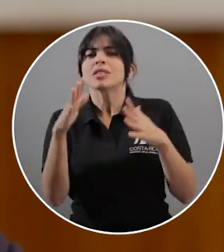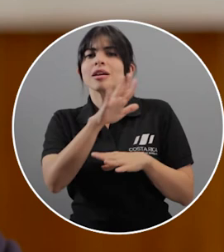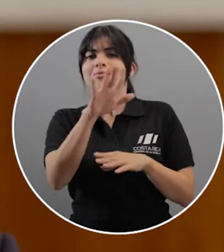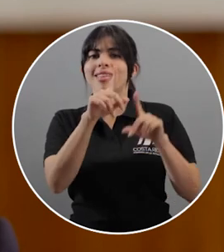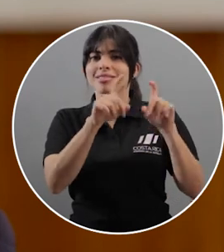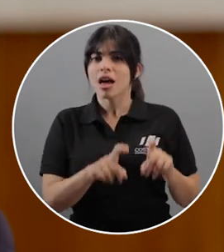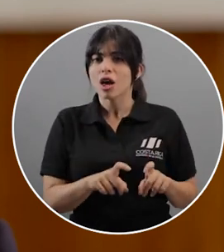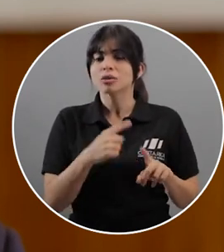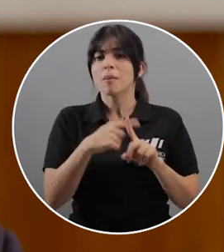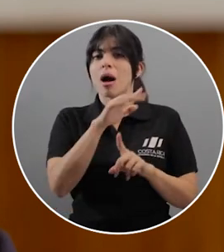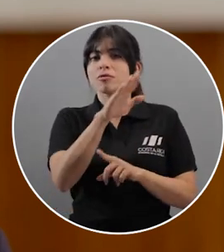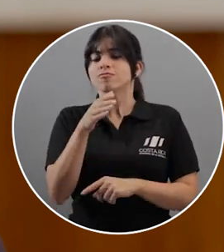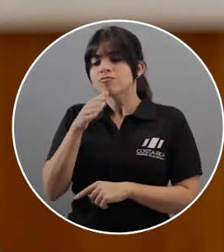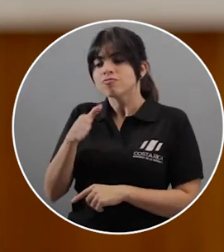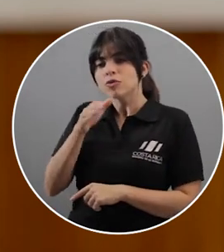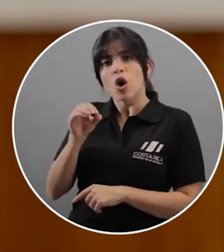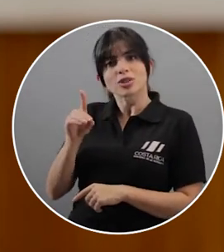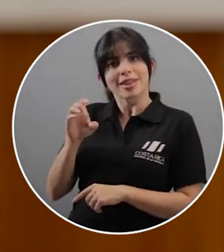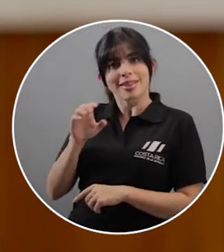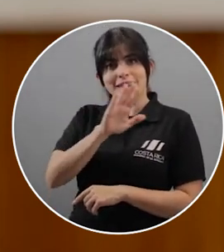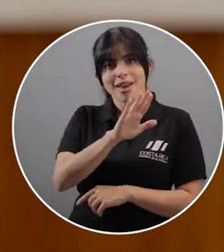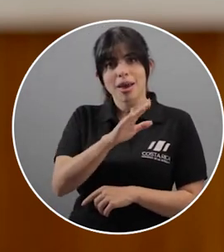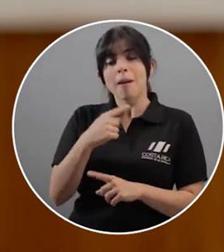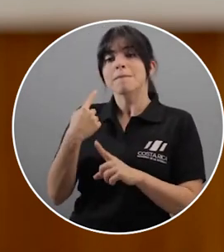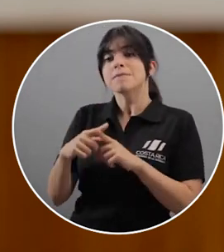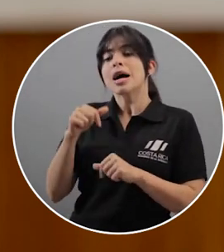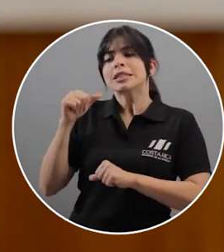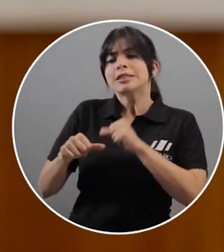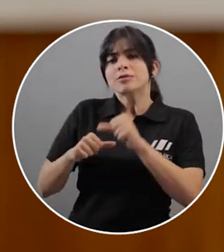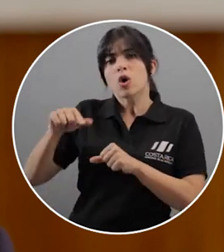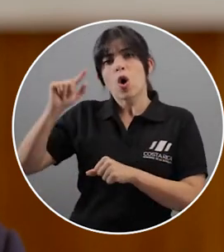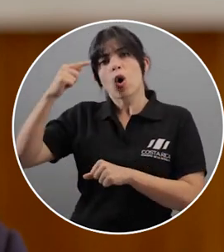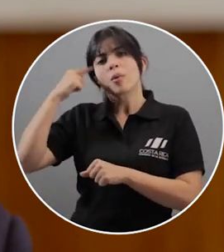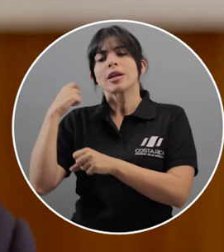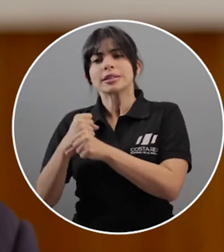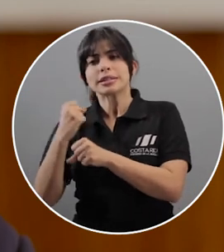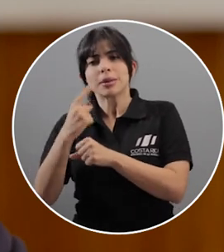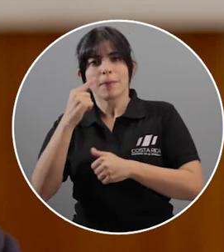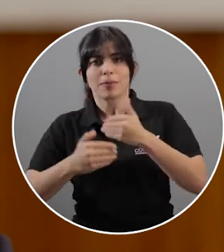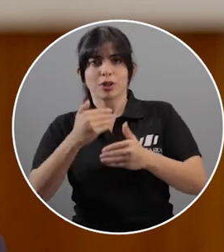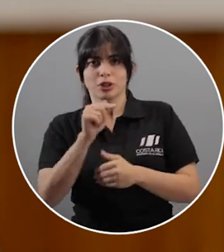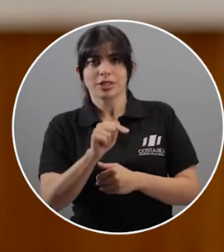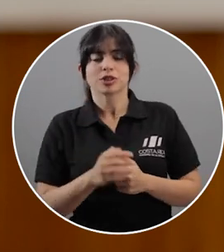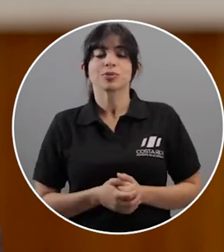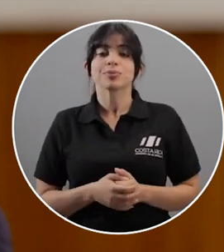diagnósticos y recomendaciones de OCDE y los esfuerzos que lleva a cabo el gobierno en el proceso.